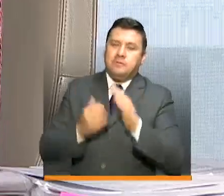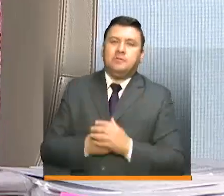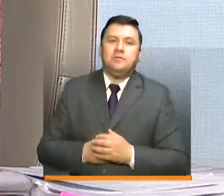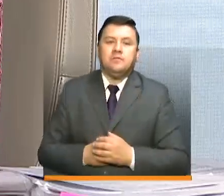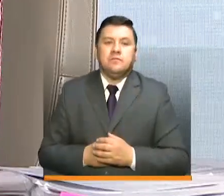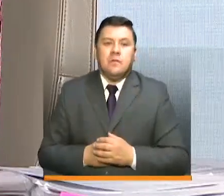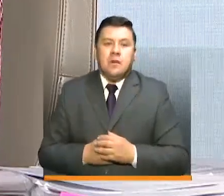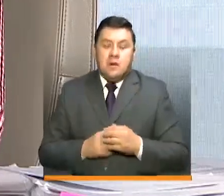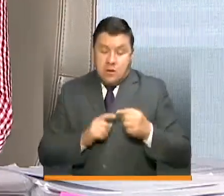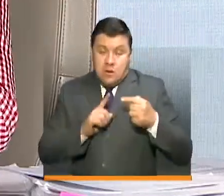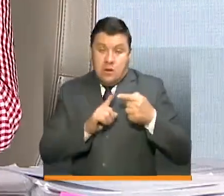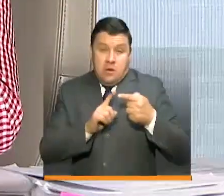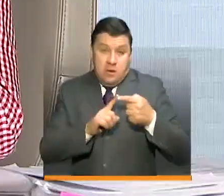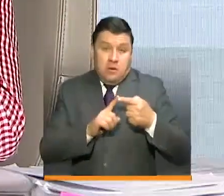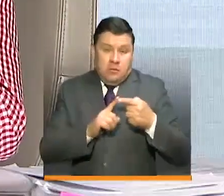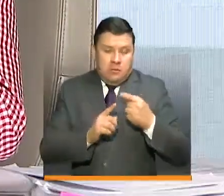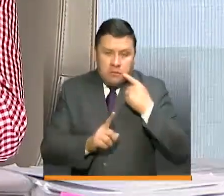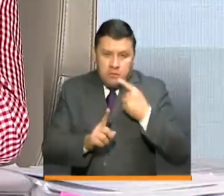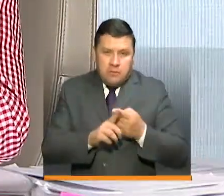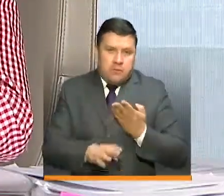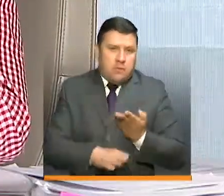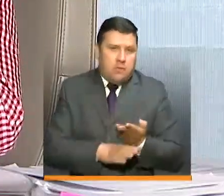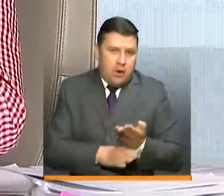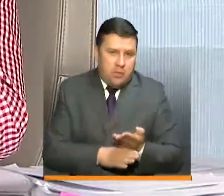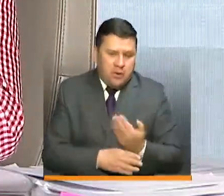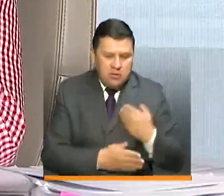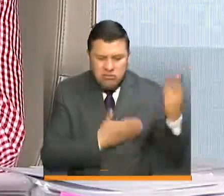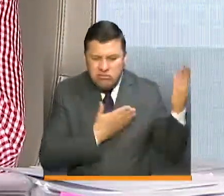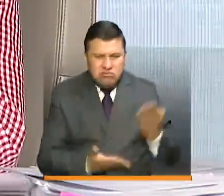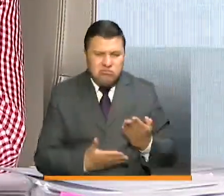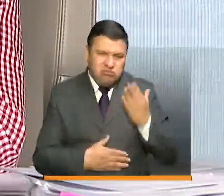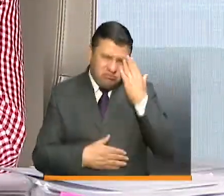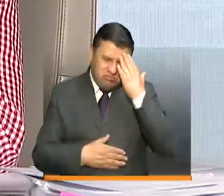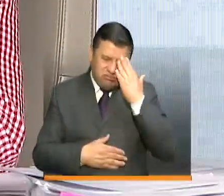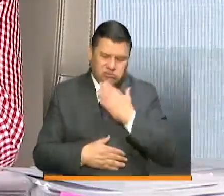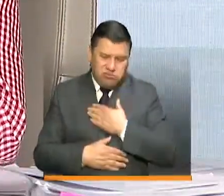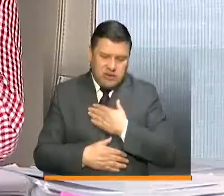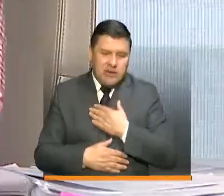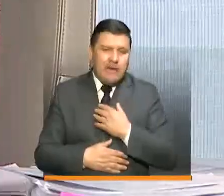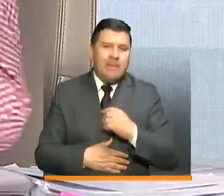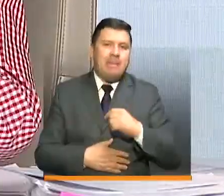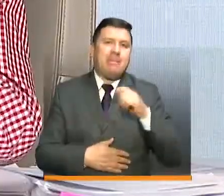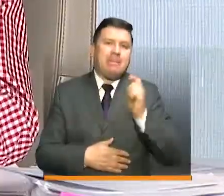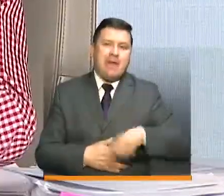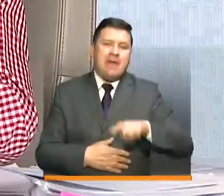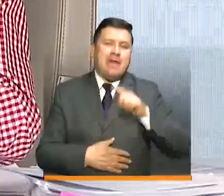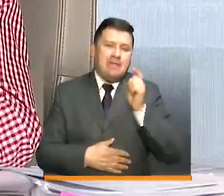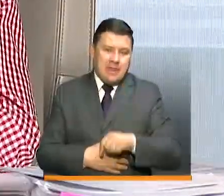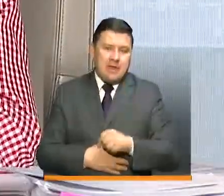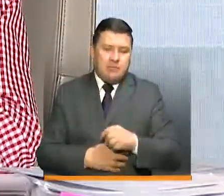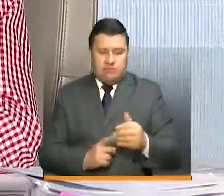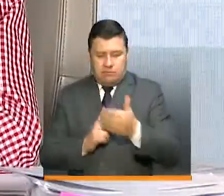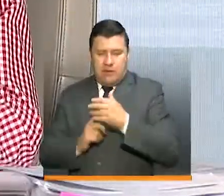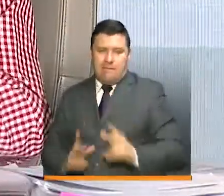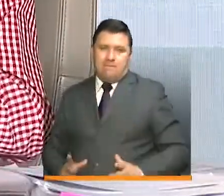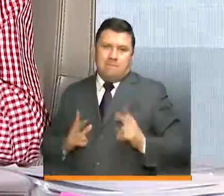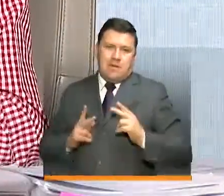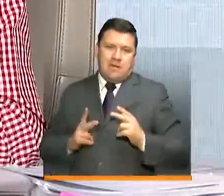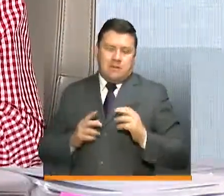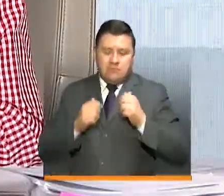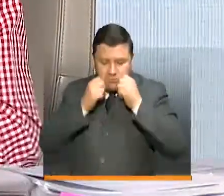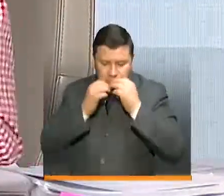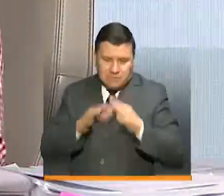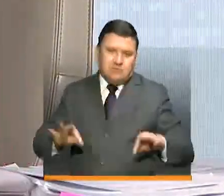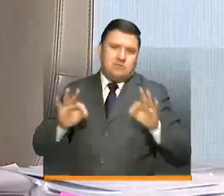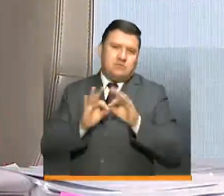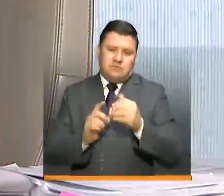Lo primero es el propósito que nos trajo a esto tenía que ser y tiene que ser proteger vidas humanas. En el